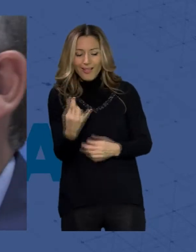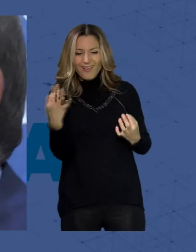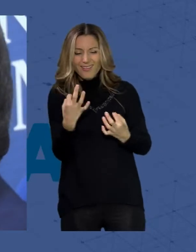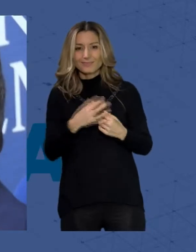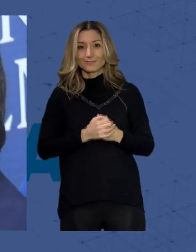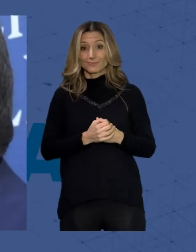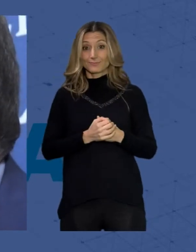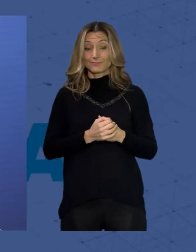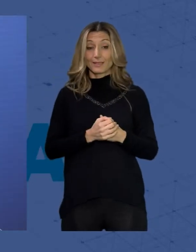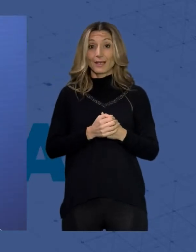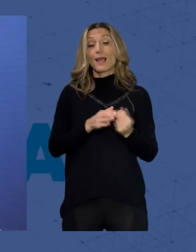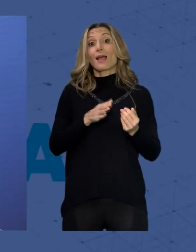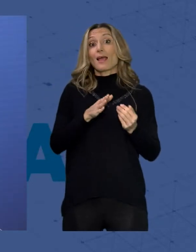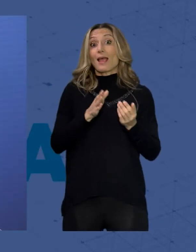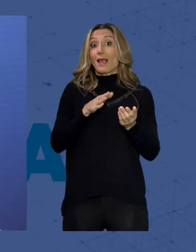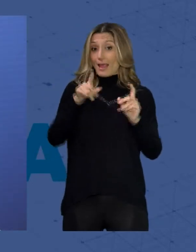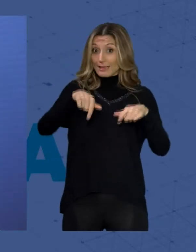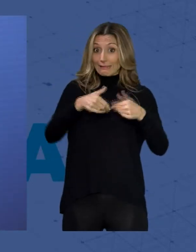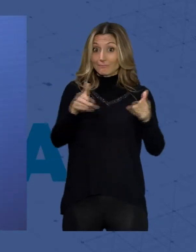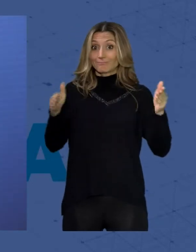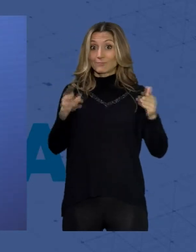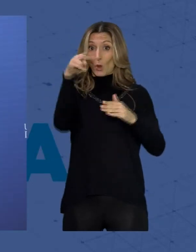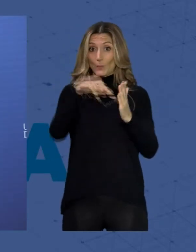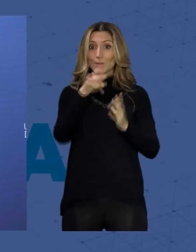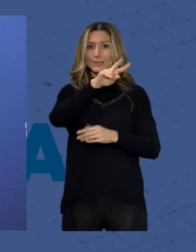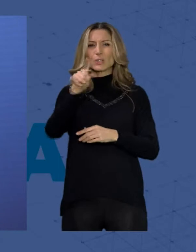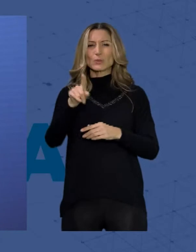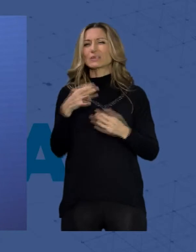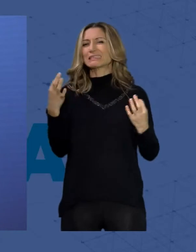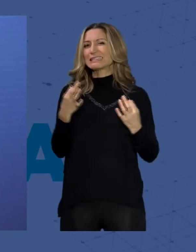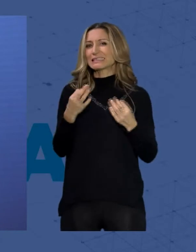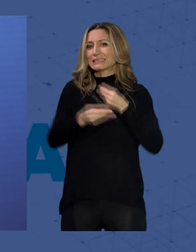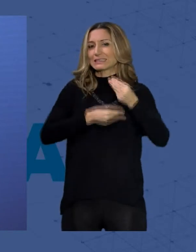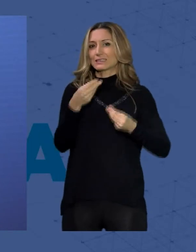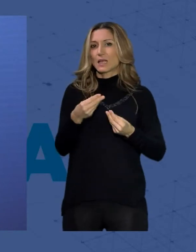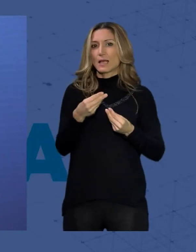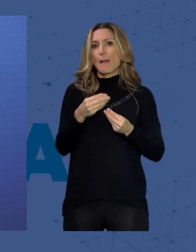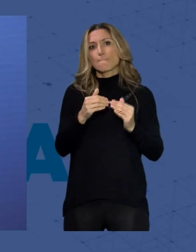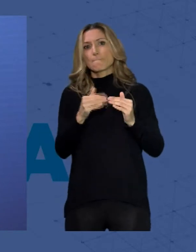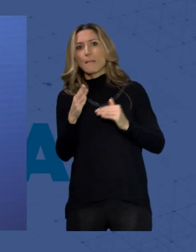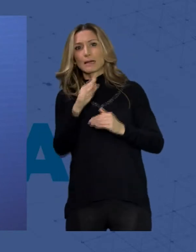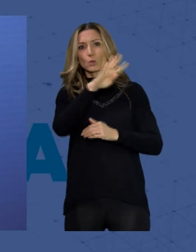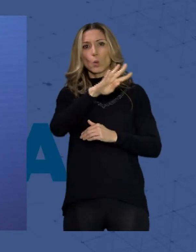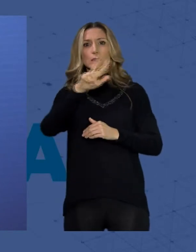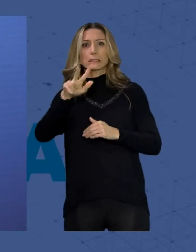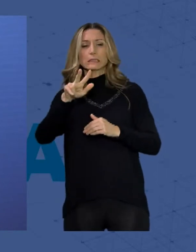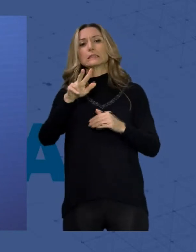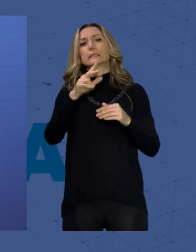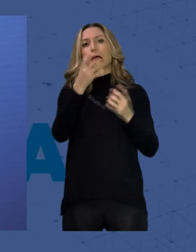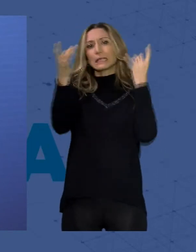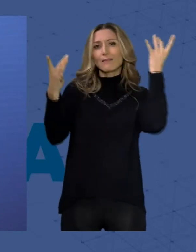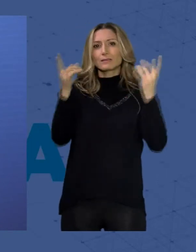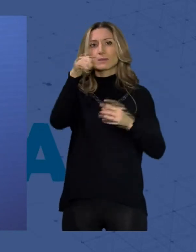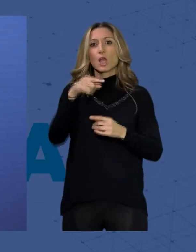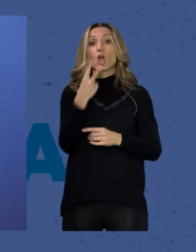edición 2021, se presentan más de 43 actividades y dos